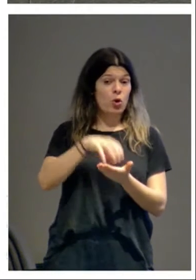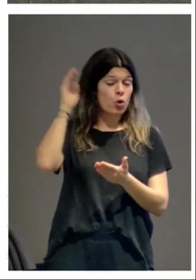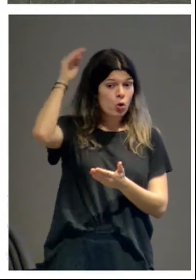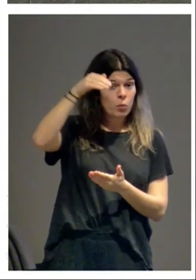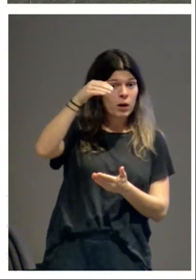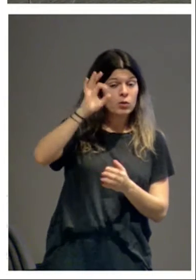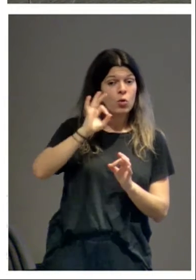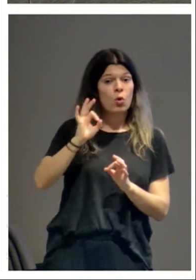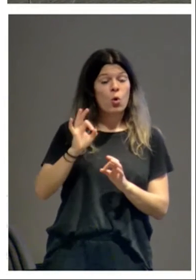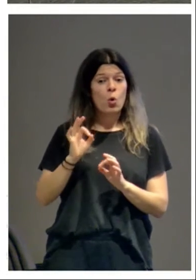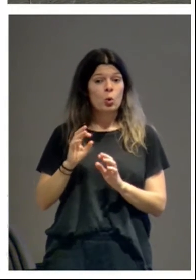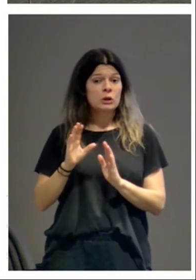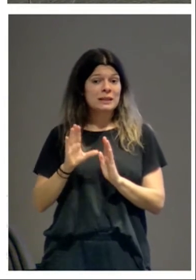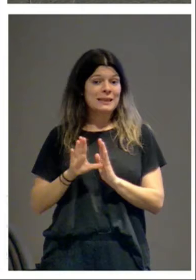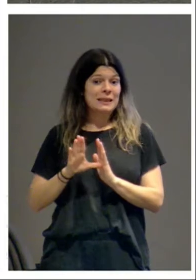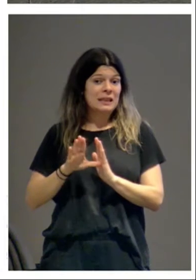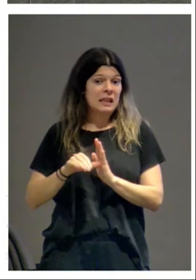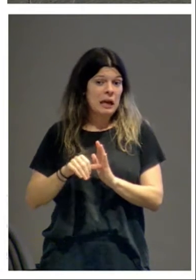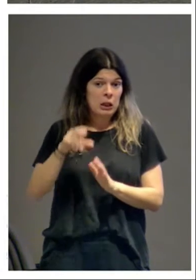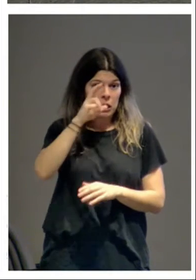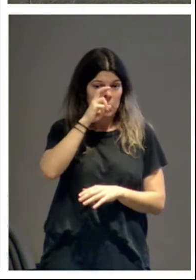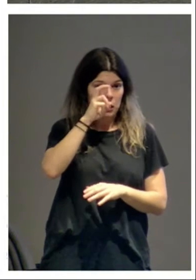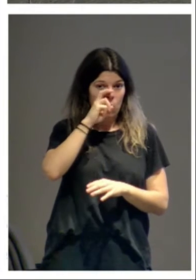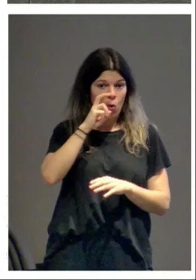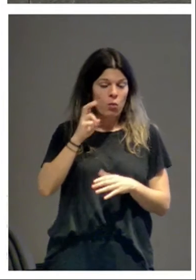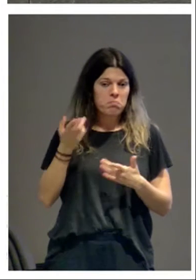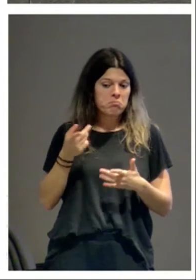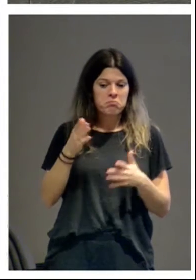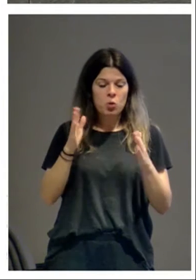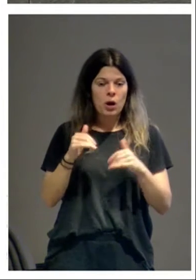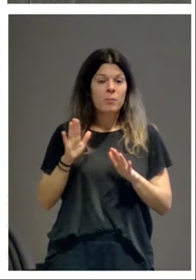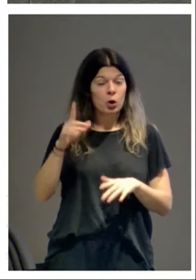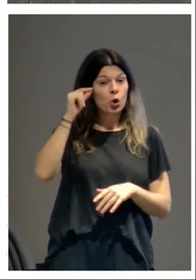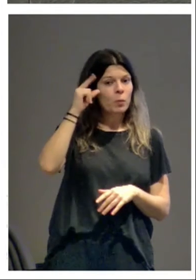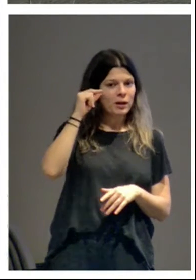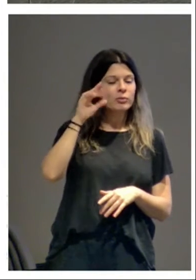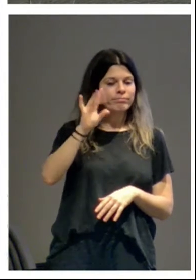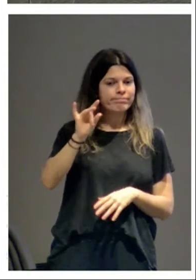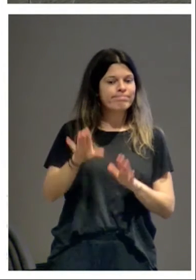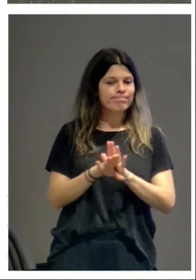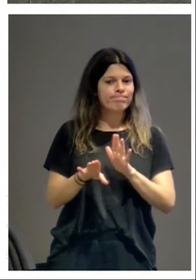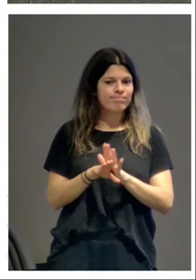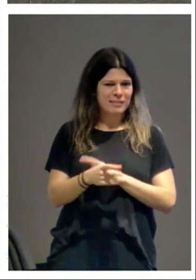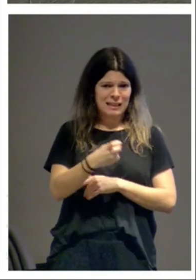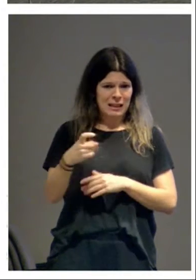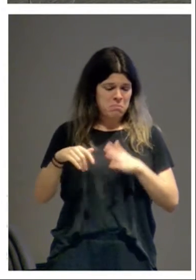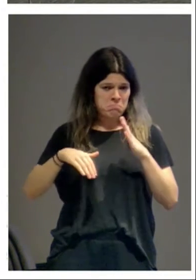edificio tardo-antiguo? No los tenemos. Y en cambio románicos sí que tenemos. Y cientos.